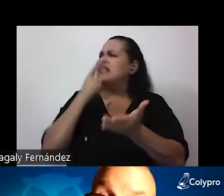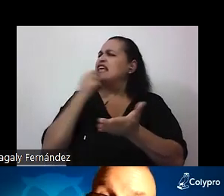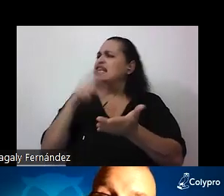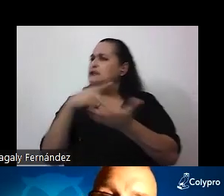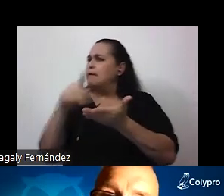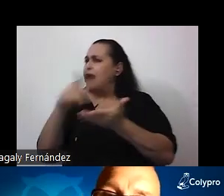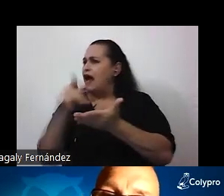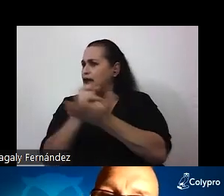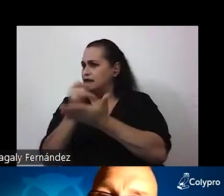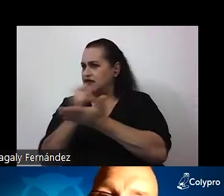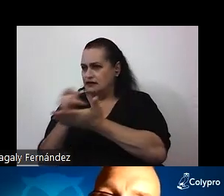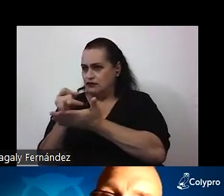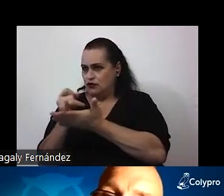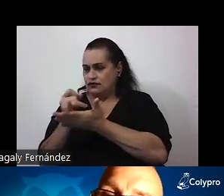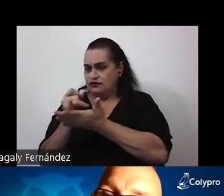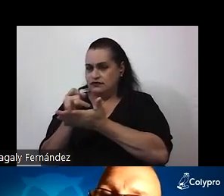¿sí?